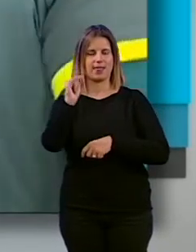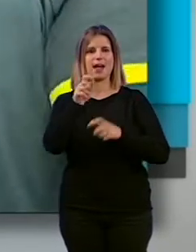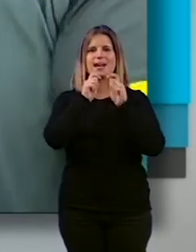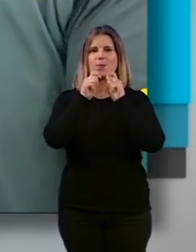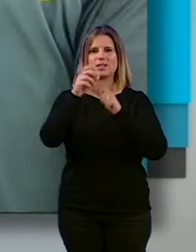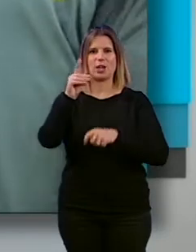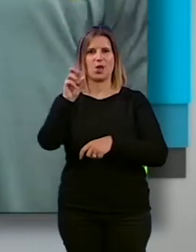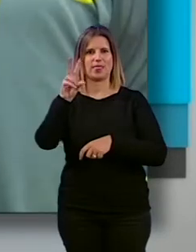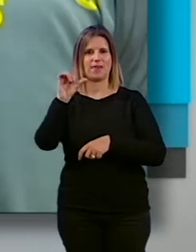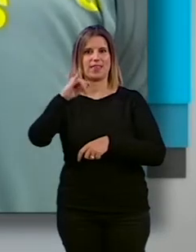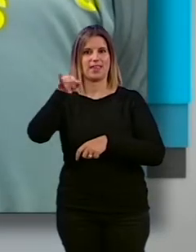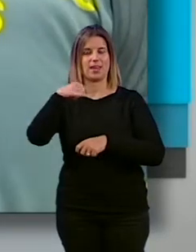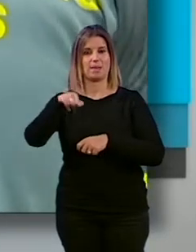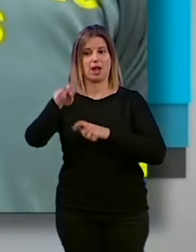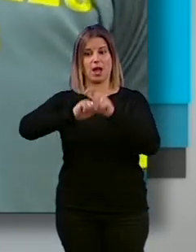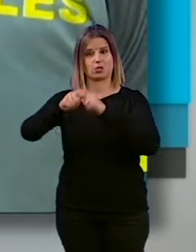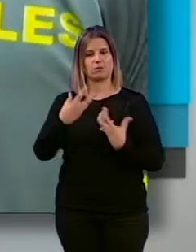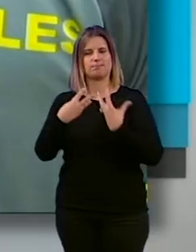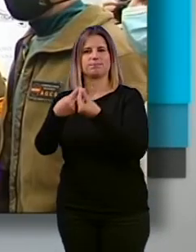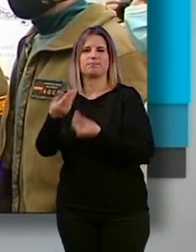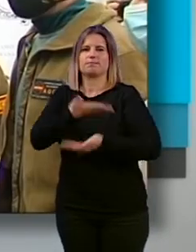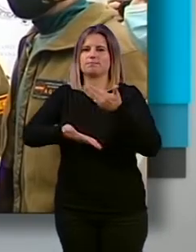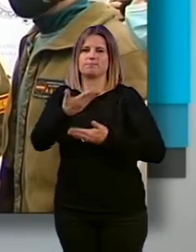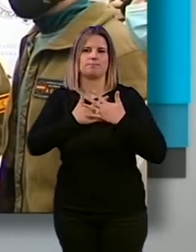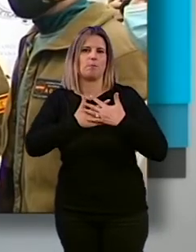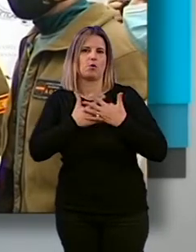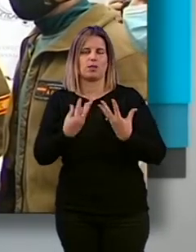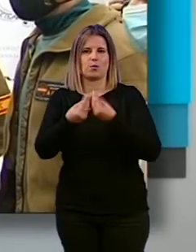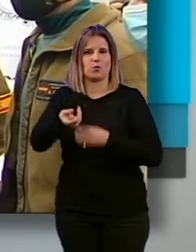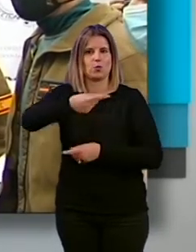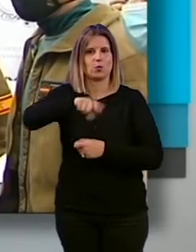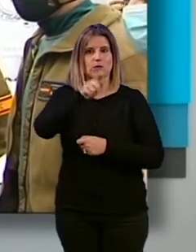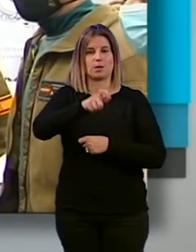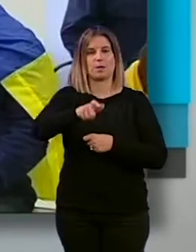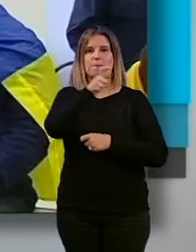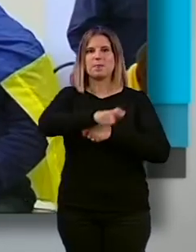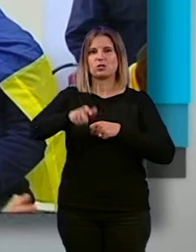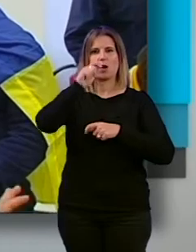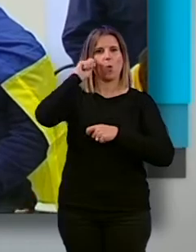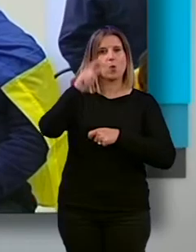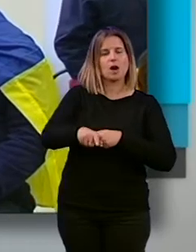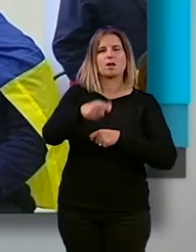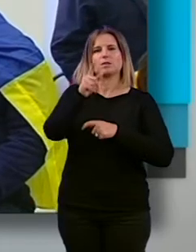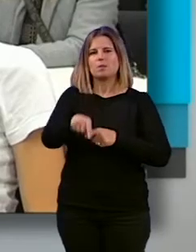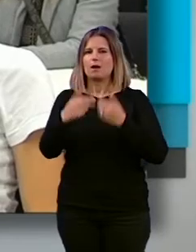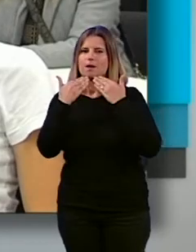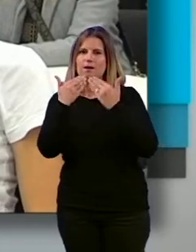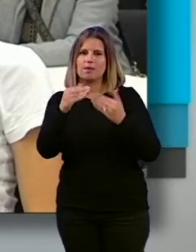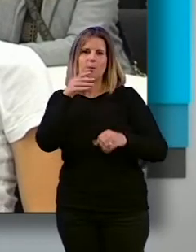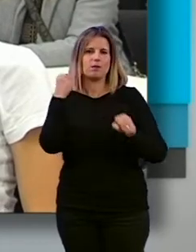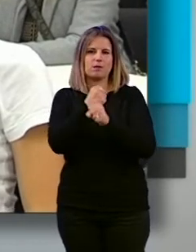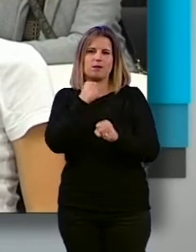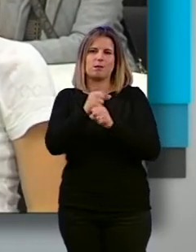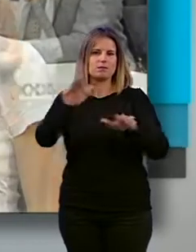Jiménez, que han acompañado a esta asociación y colaborado de manera altruista con ellos. También ciudadanos ucranianos, mostrando su agradecimiento por la labor realizada.